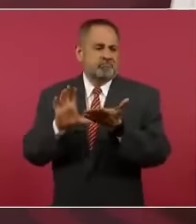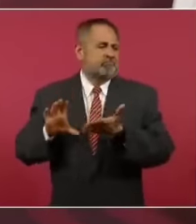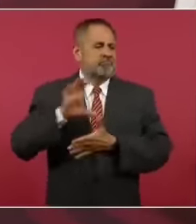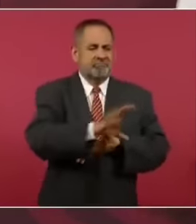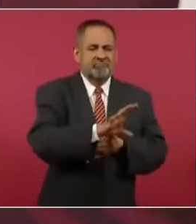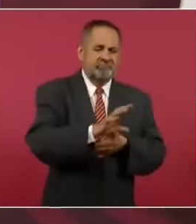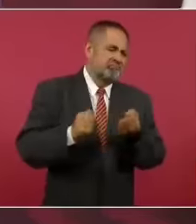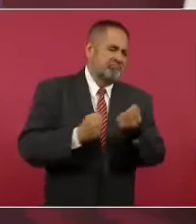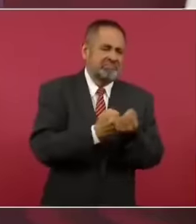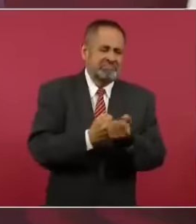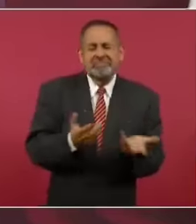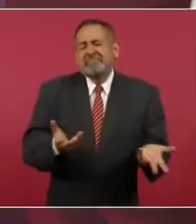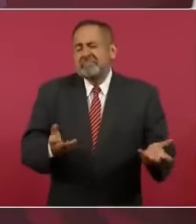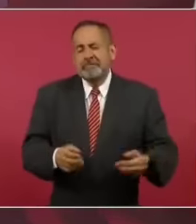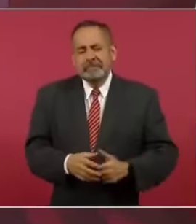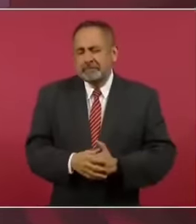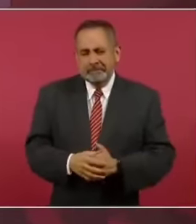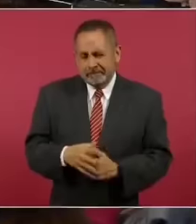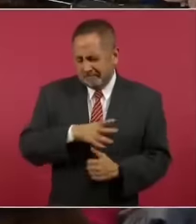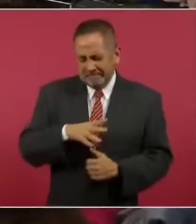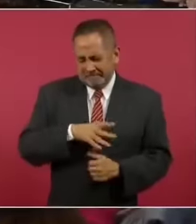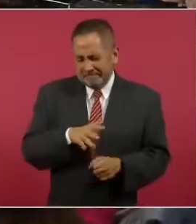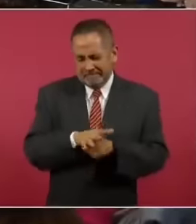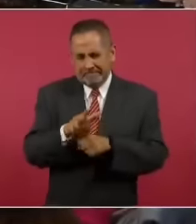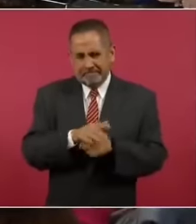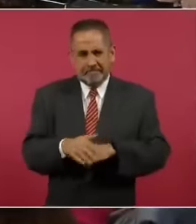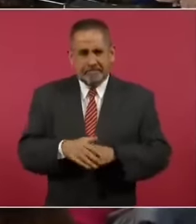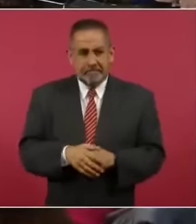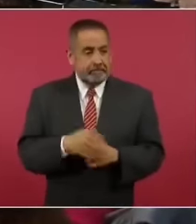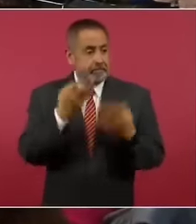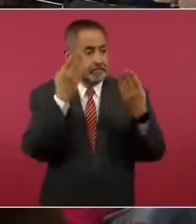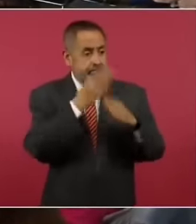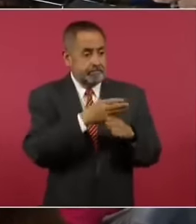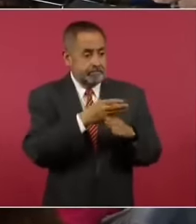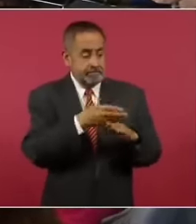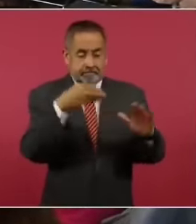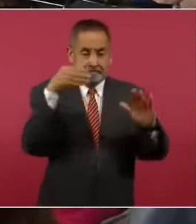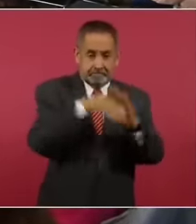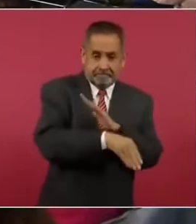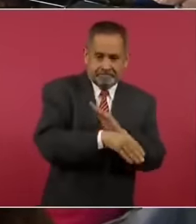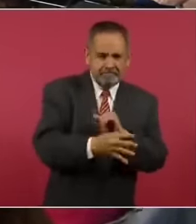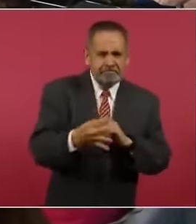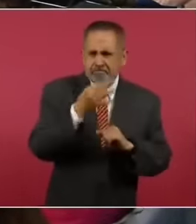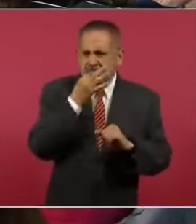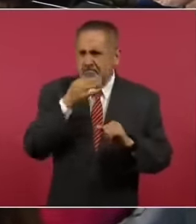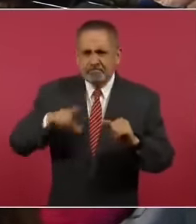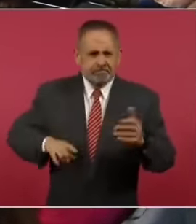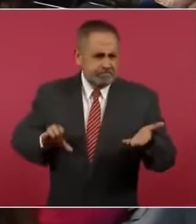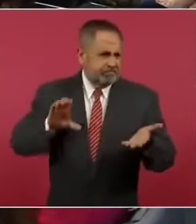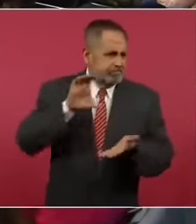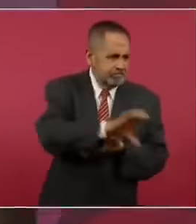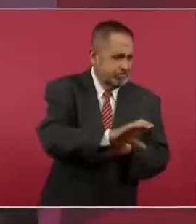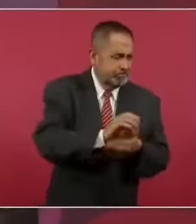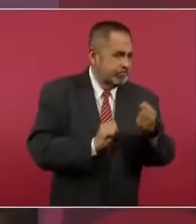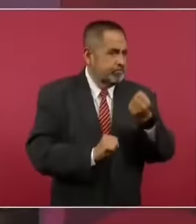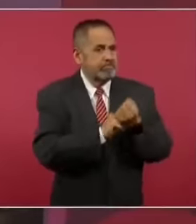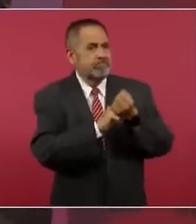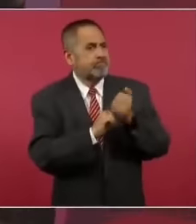o se cae y lo levanta, ojalá y eso no siga.